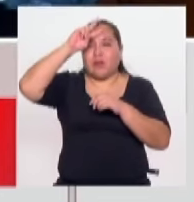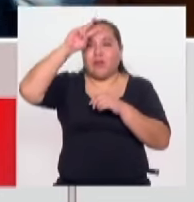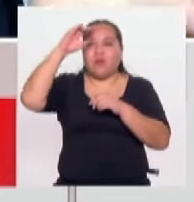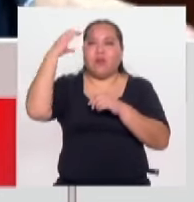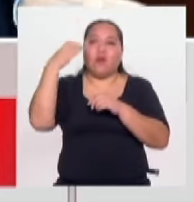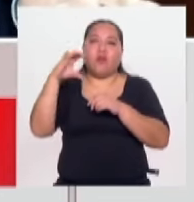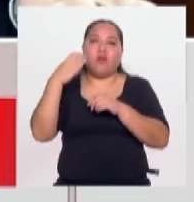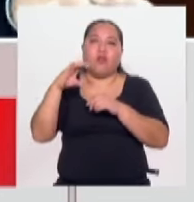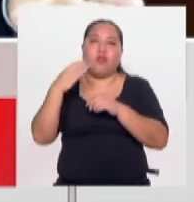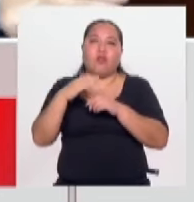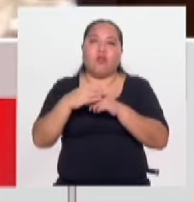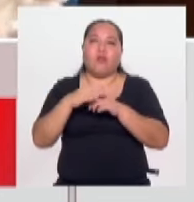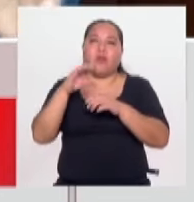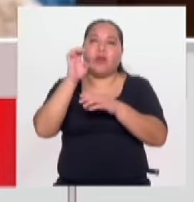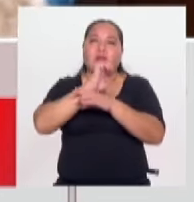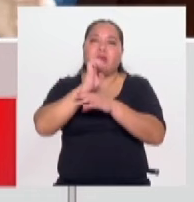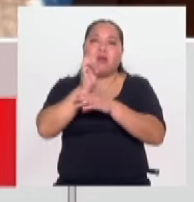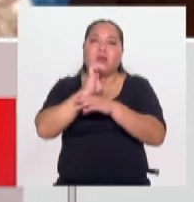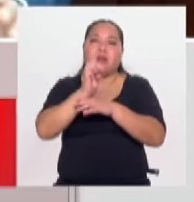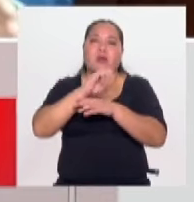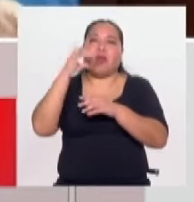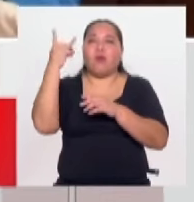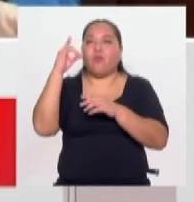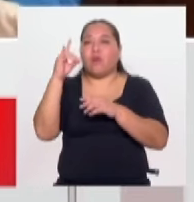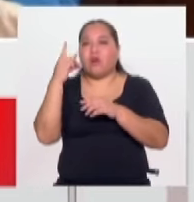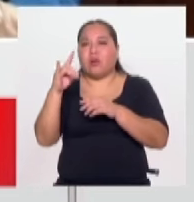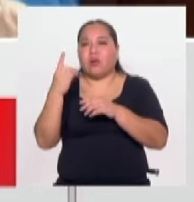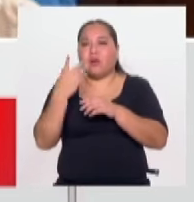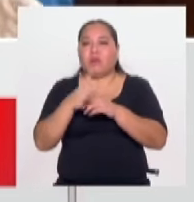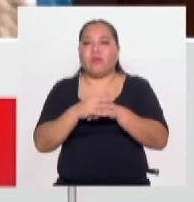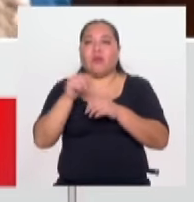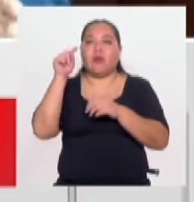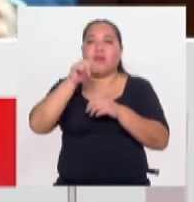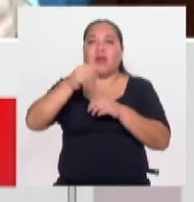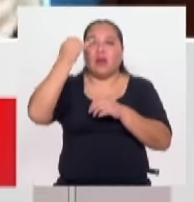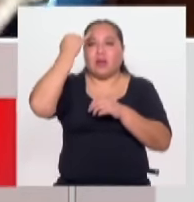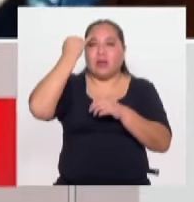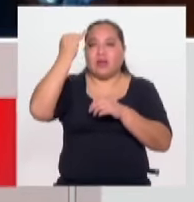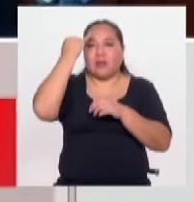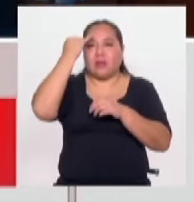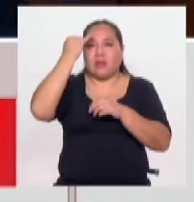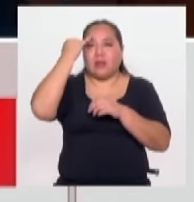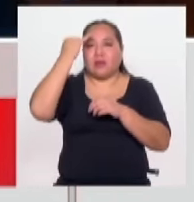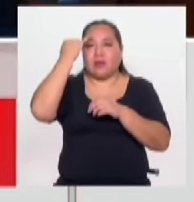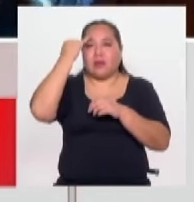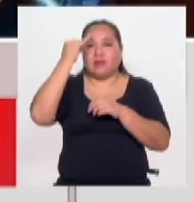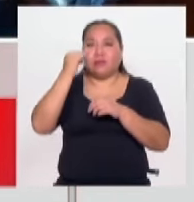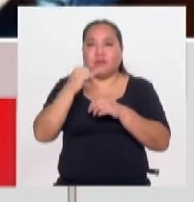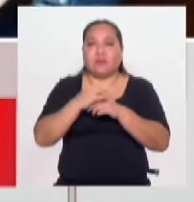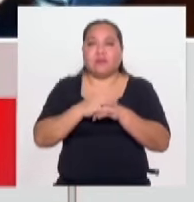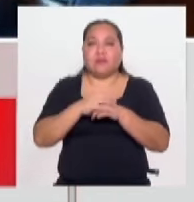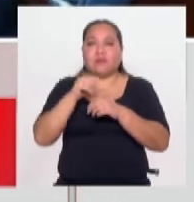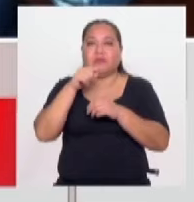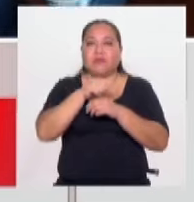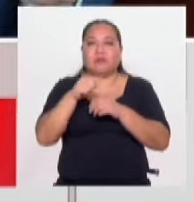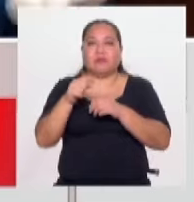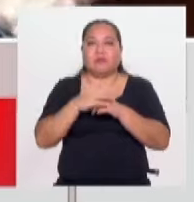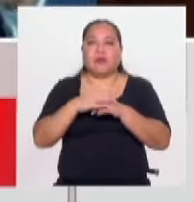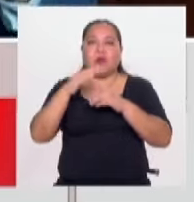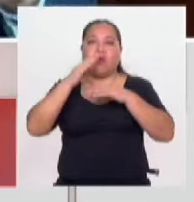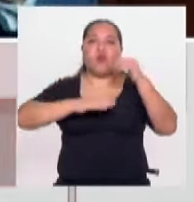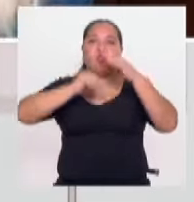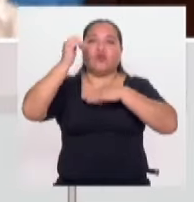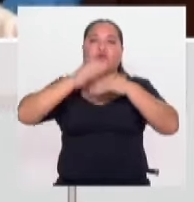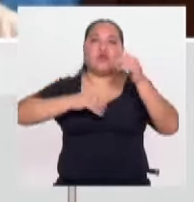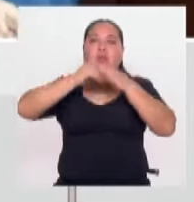Bolivia, como también en Ecuador. Entonces, la idea, entiendo, es que construir